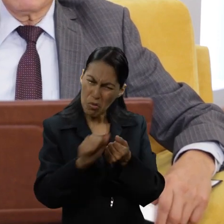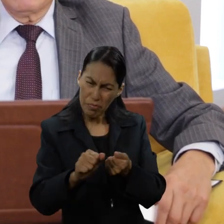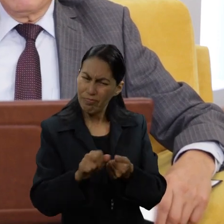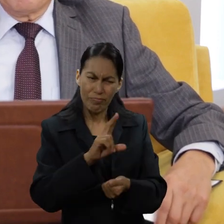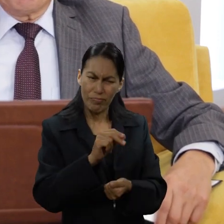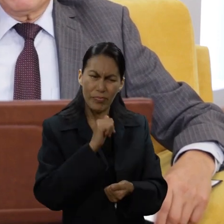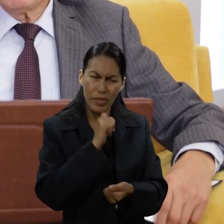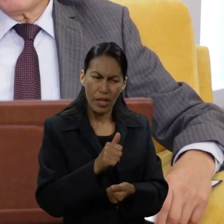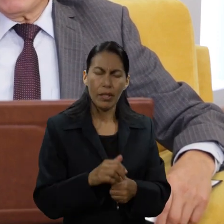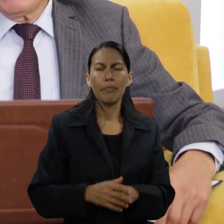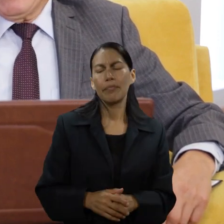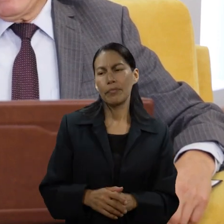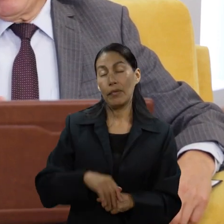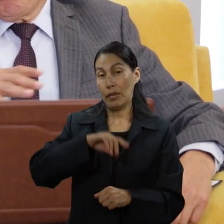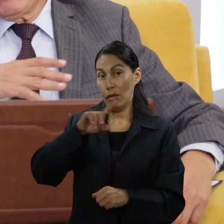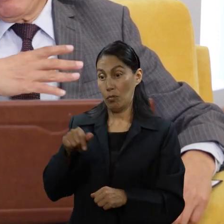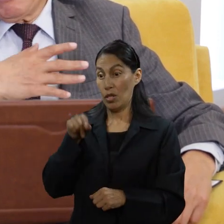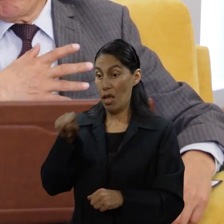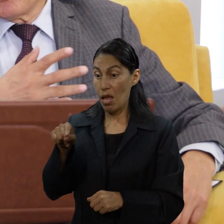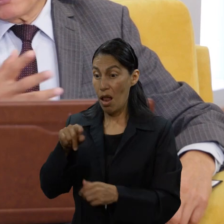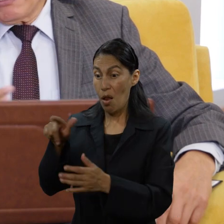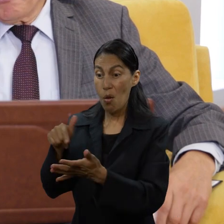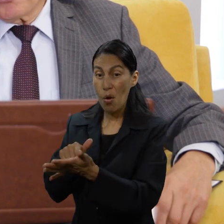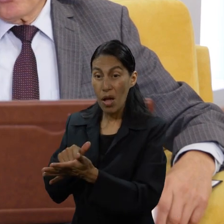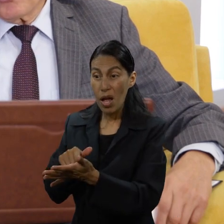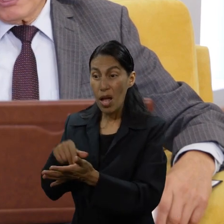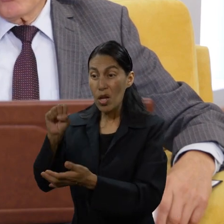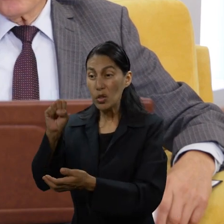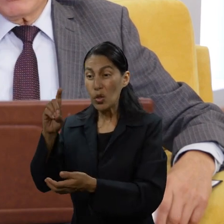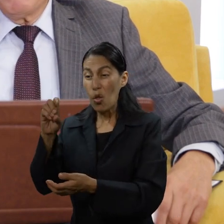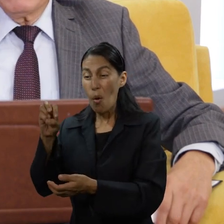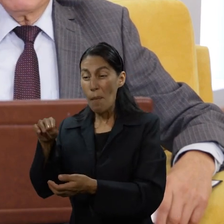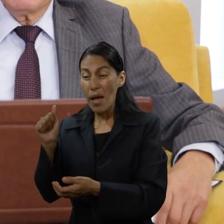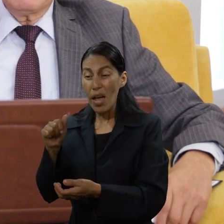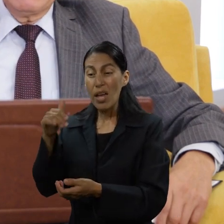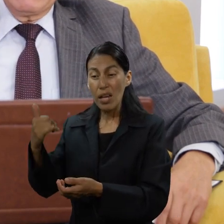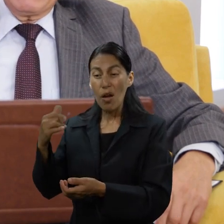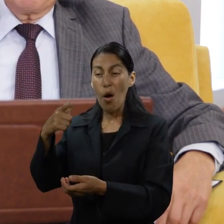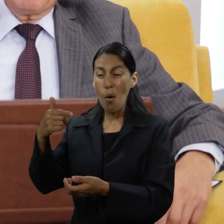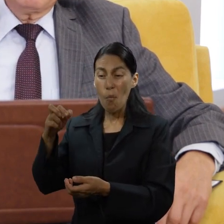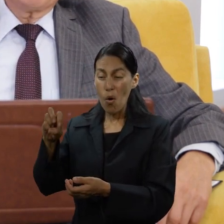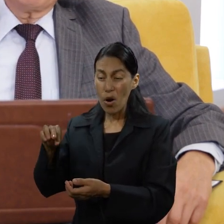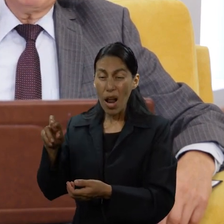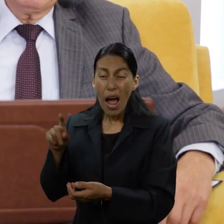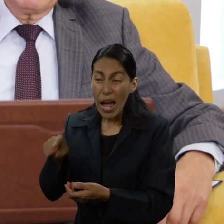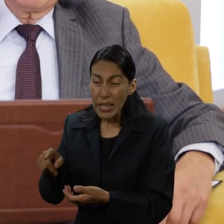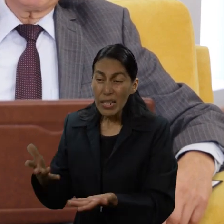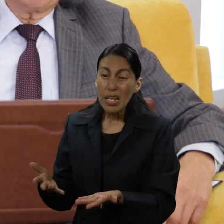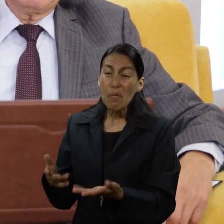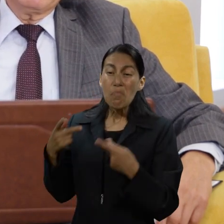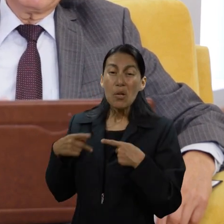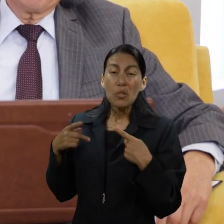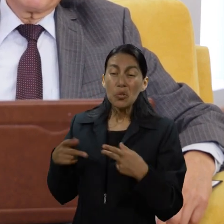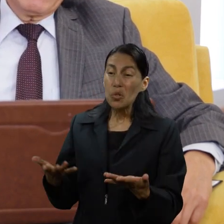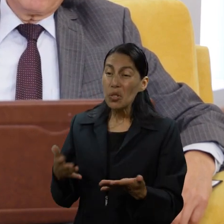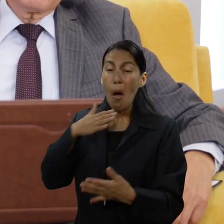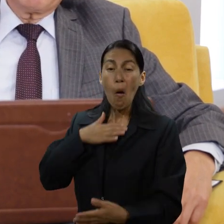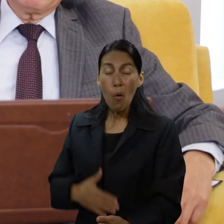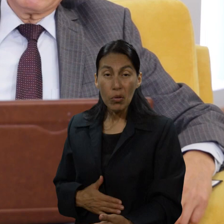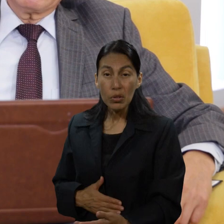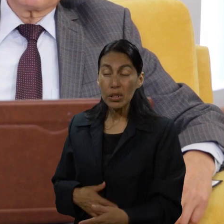Gomorra, parece que después de haber buscado por todos lados, solamente había una familia, la familia